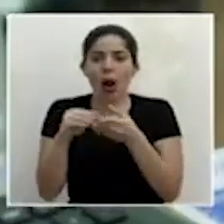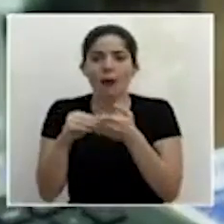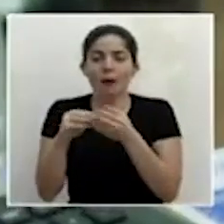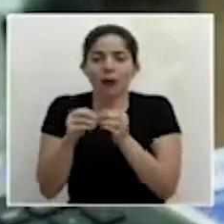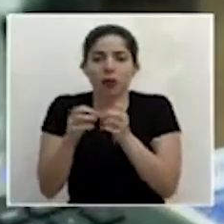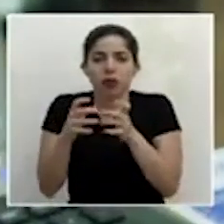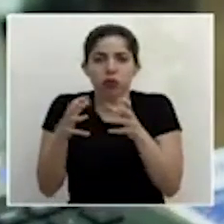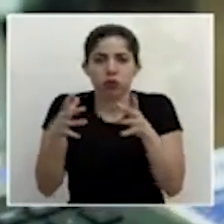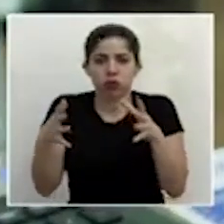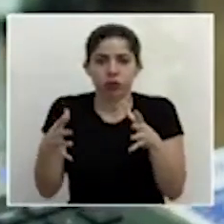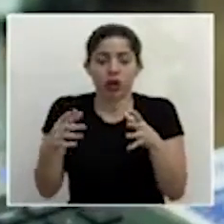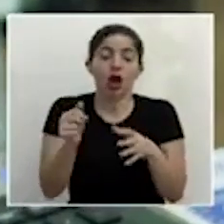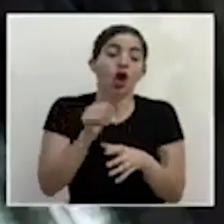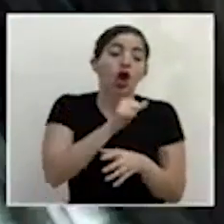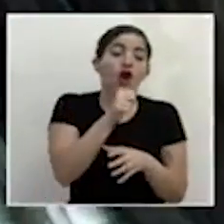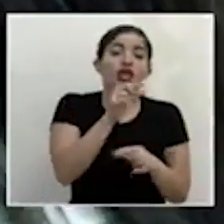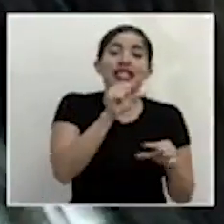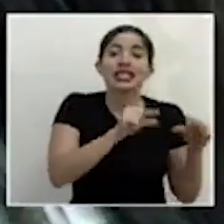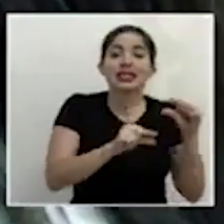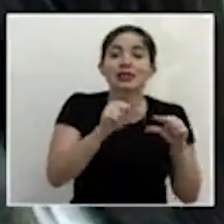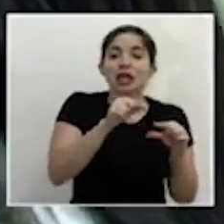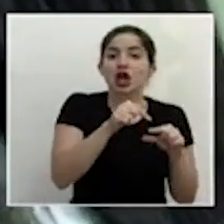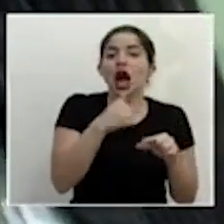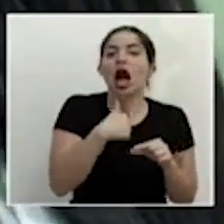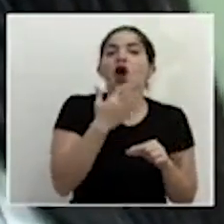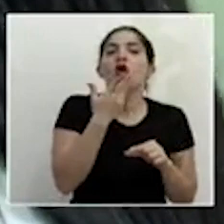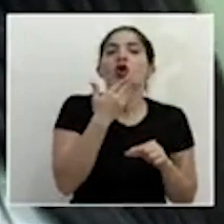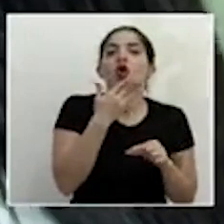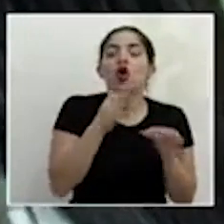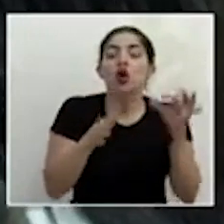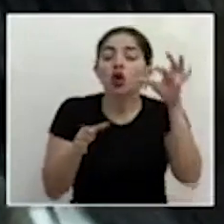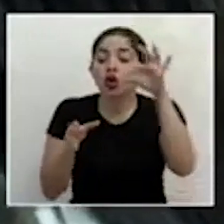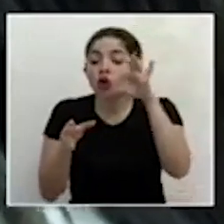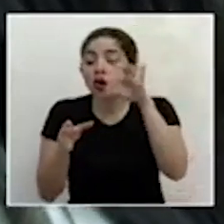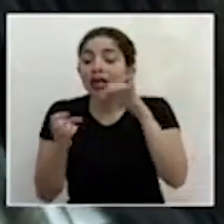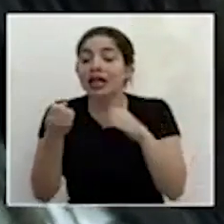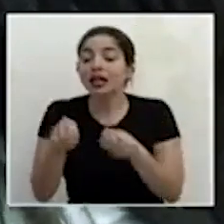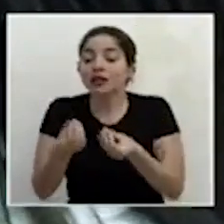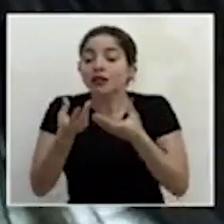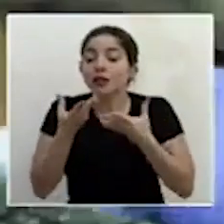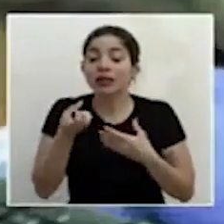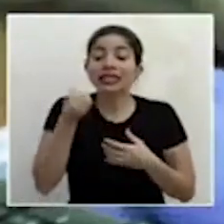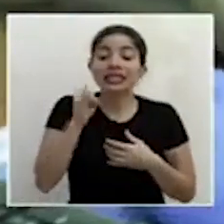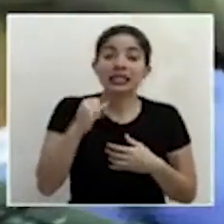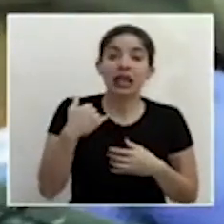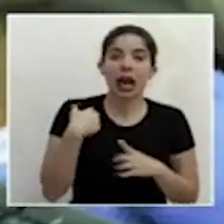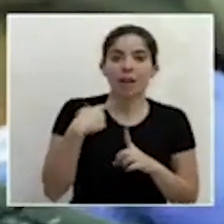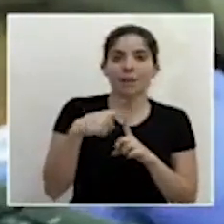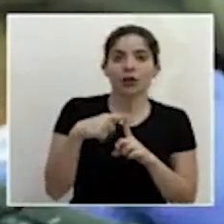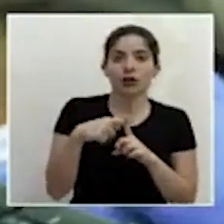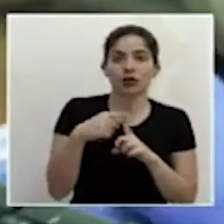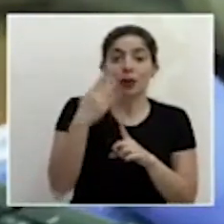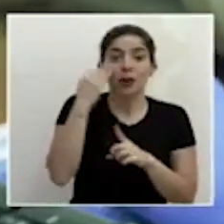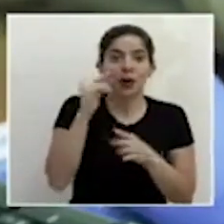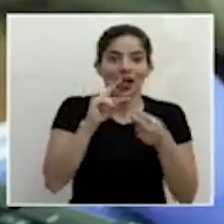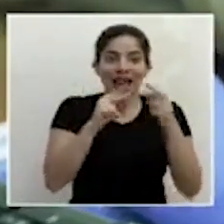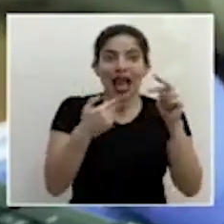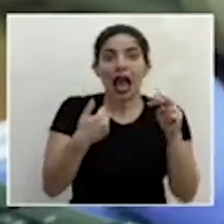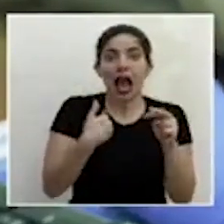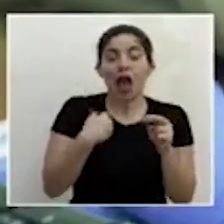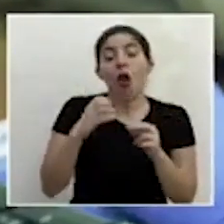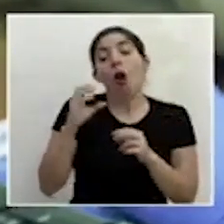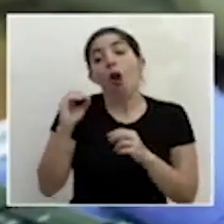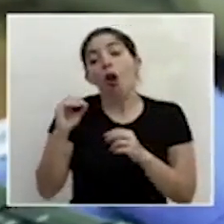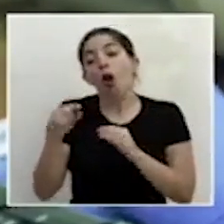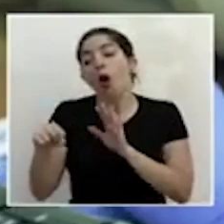sustancia coloreada que nos indica si hay un resultado positivo porque el gen está presente o negativo